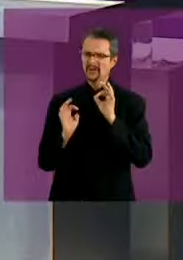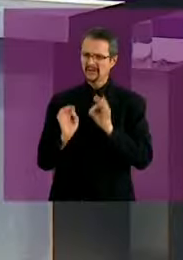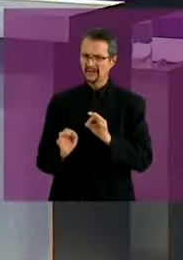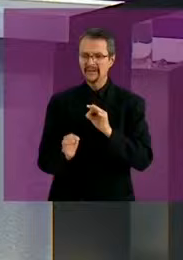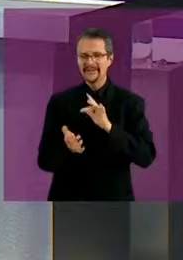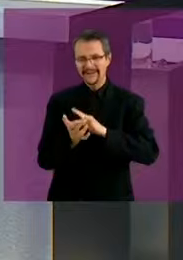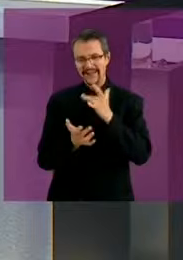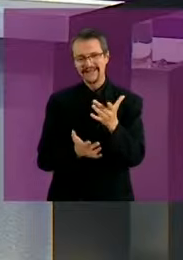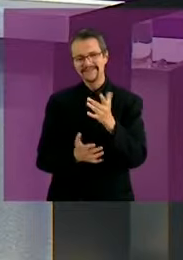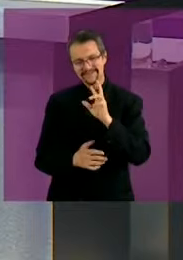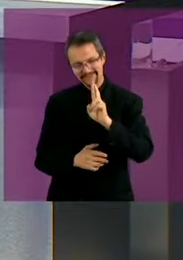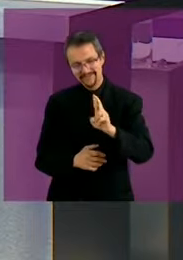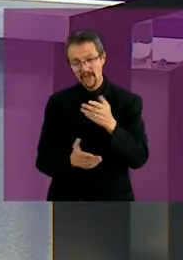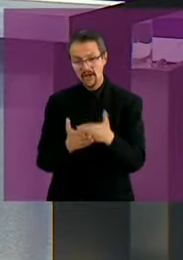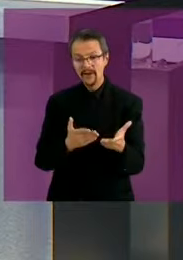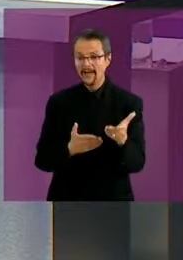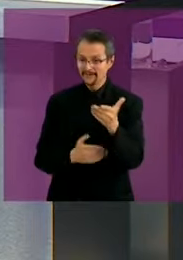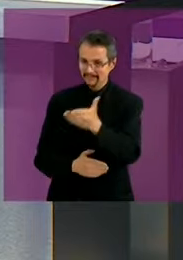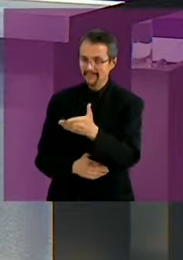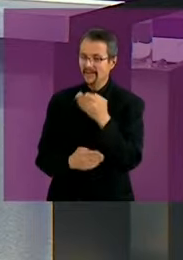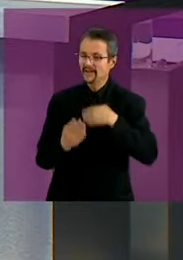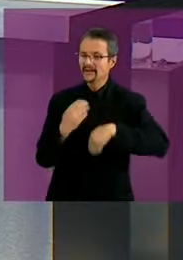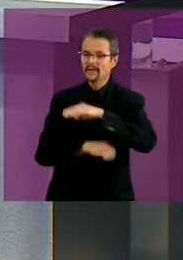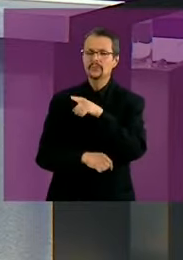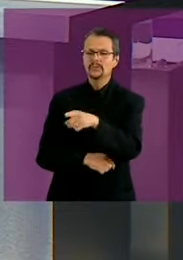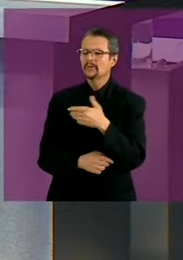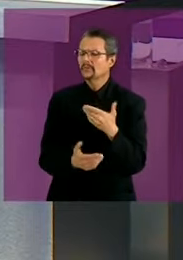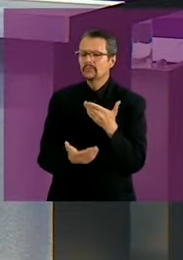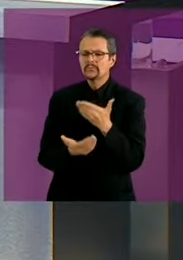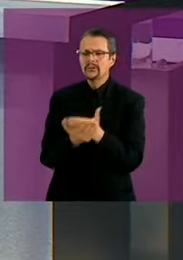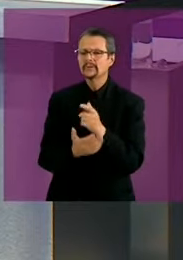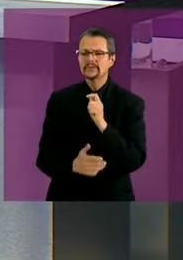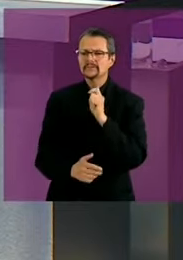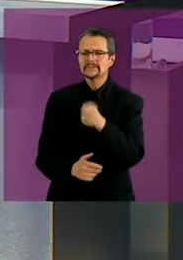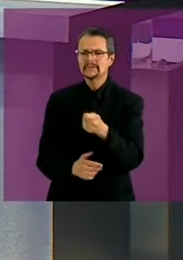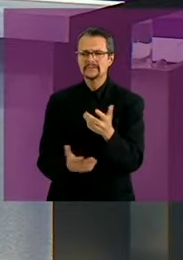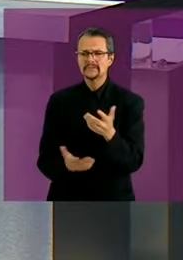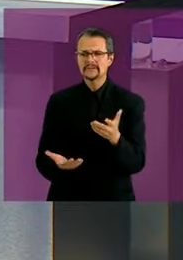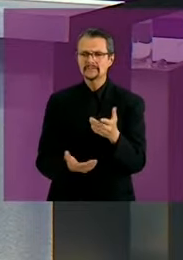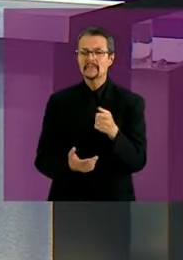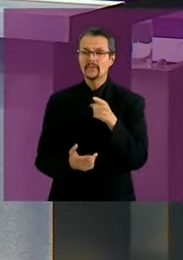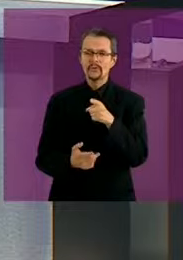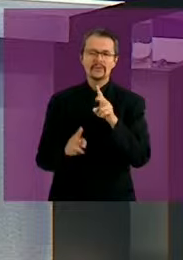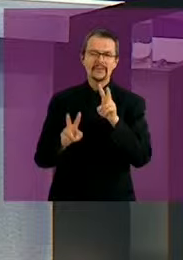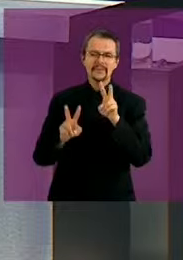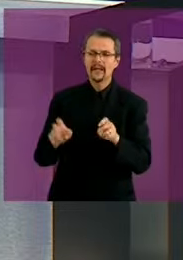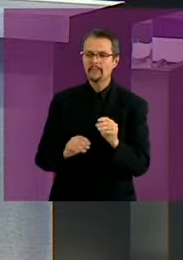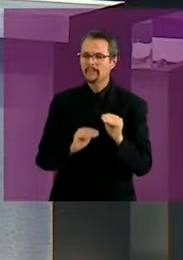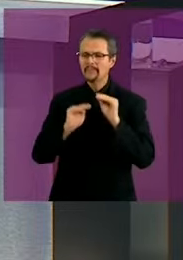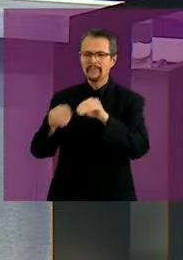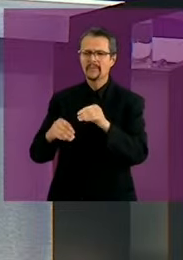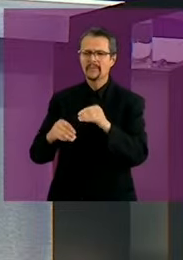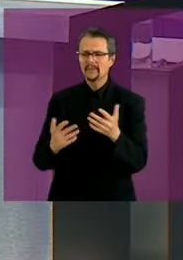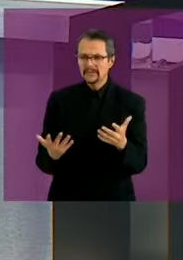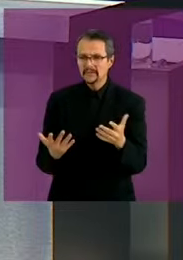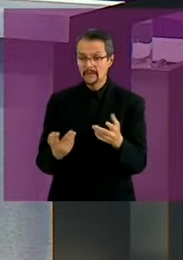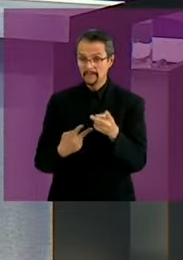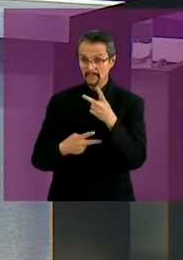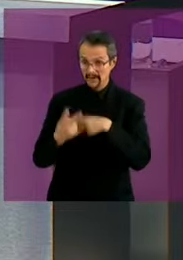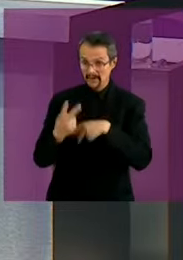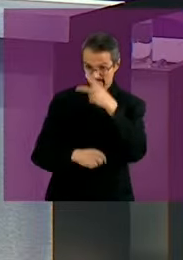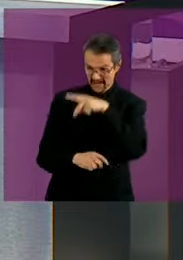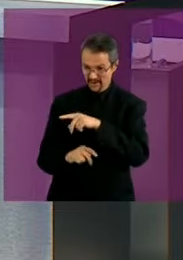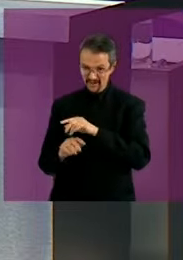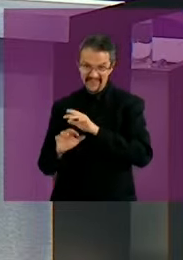candidata Xochitl Galvez. Candidata Claudia Sheeman, ¿cuál sería la política, las políticas de su gobierno en torno a los migrantes que estén en tránsito, que